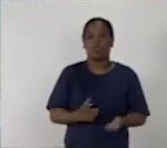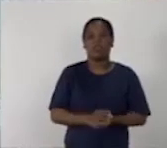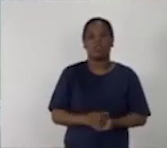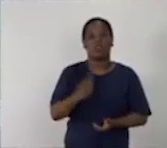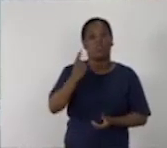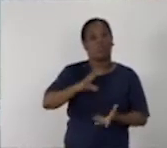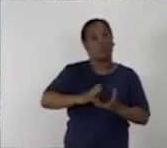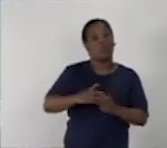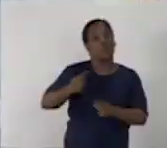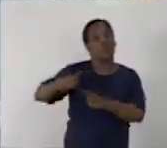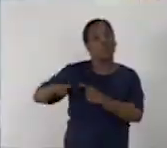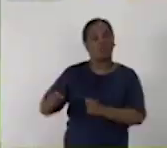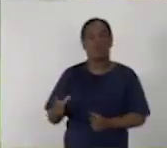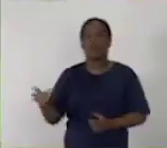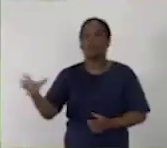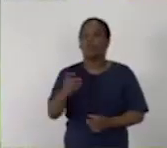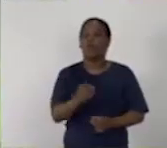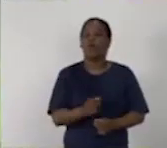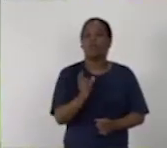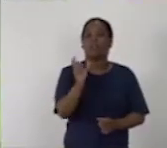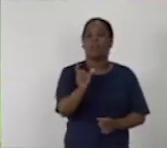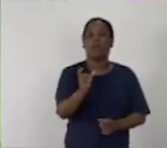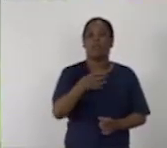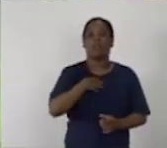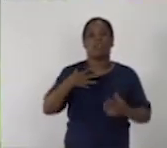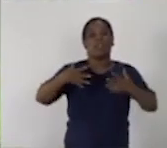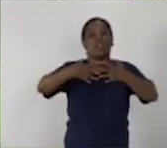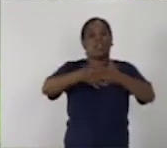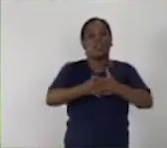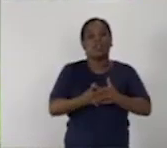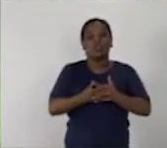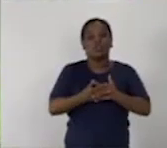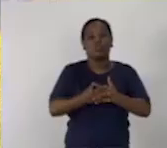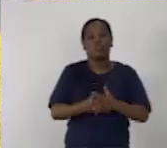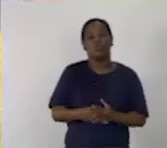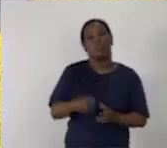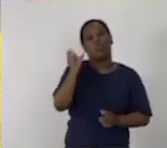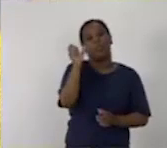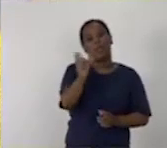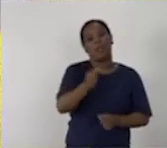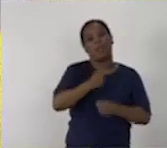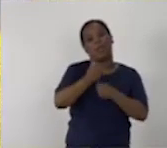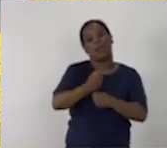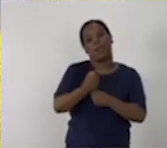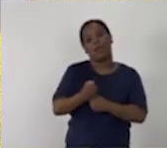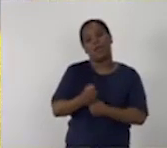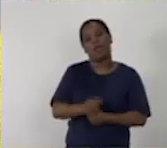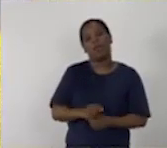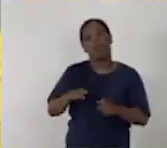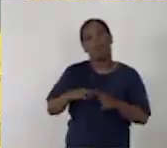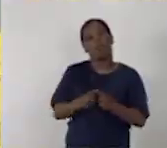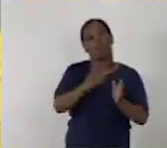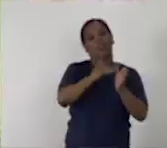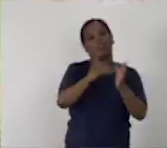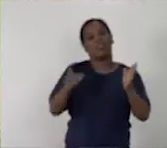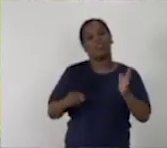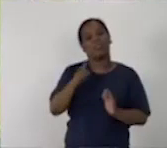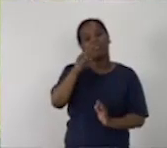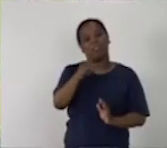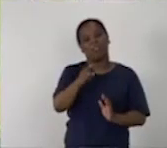todas estas palabras guardan relación con el vocablo caballo, porque se derivan de él.